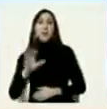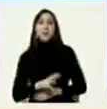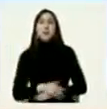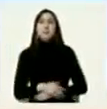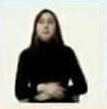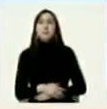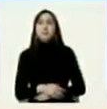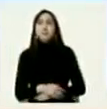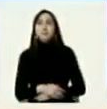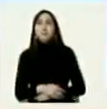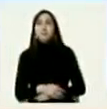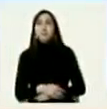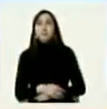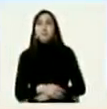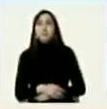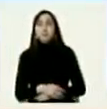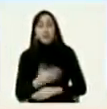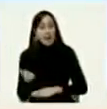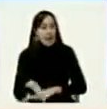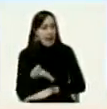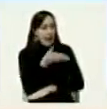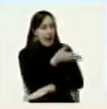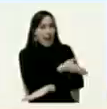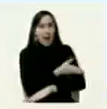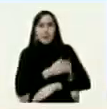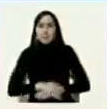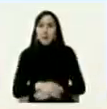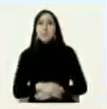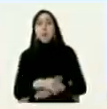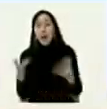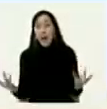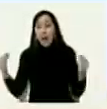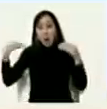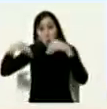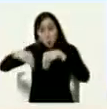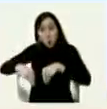las anteriores negociaciones